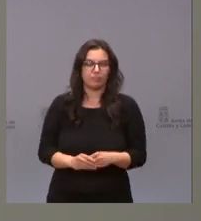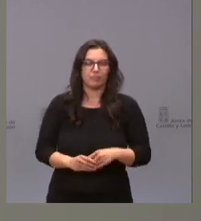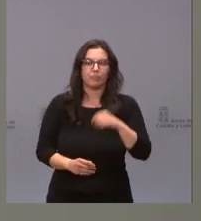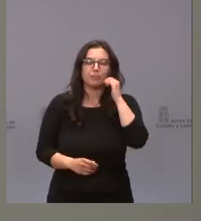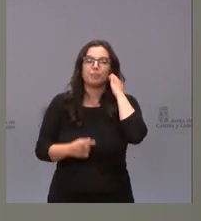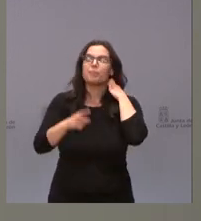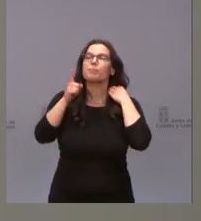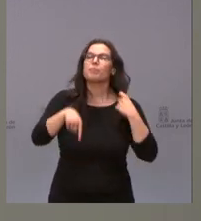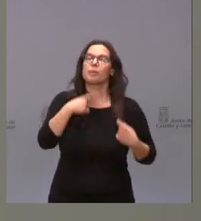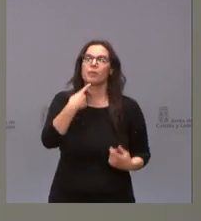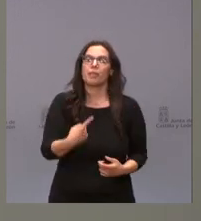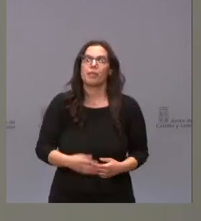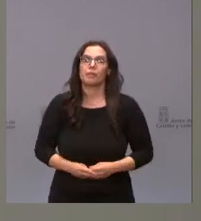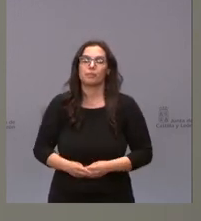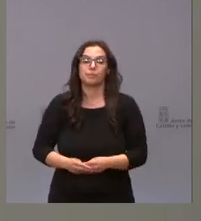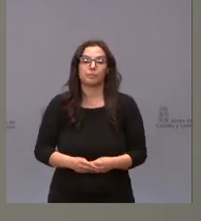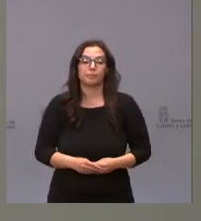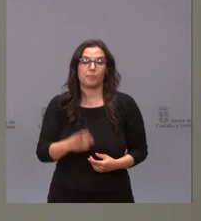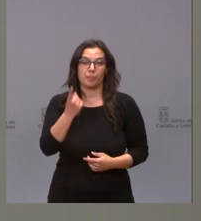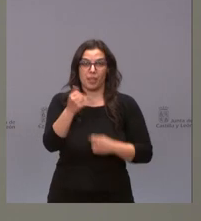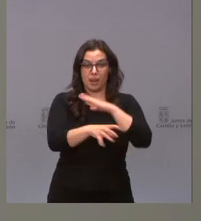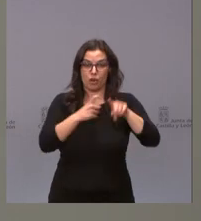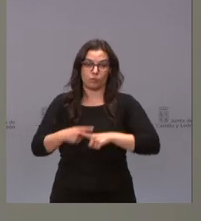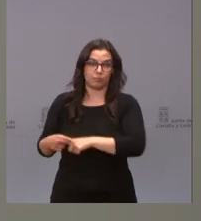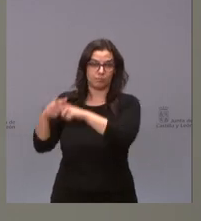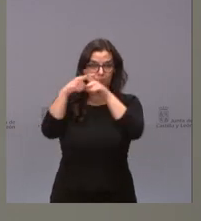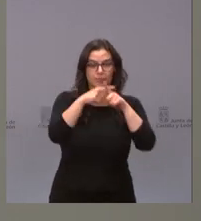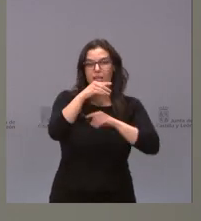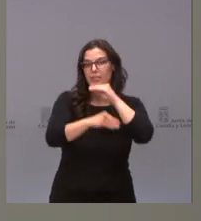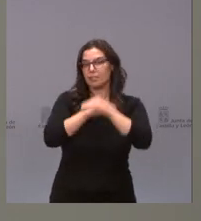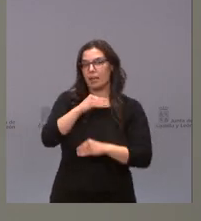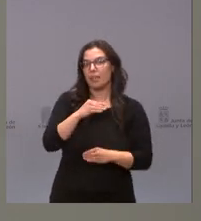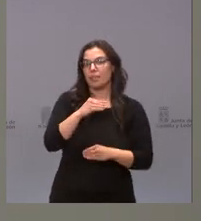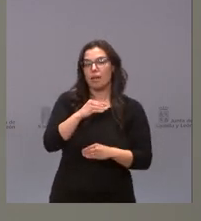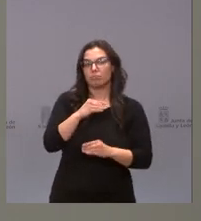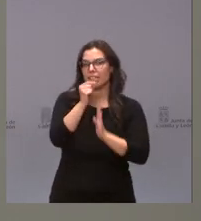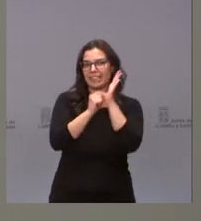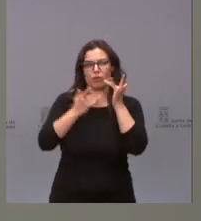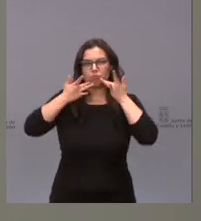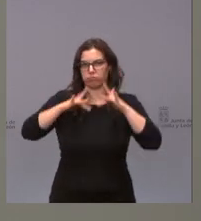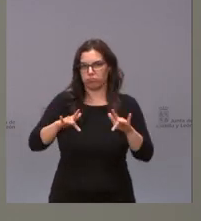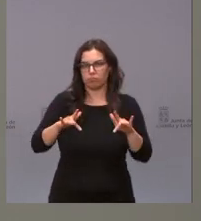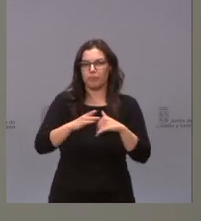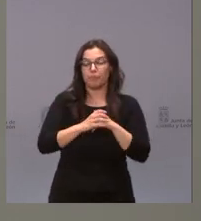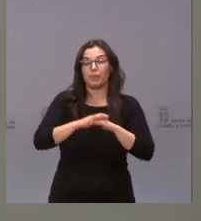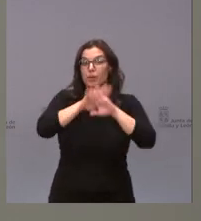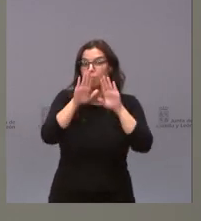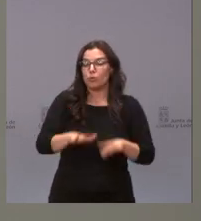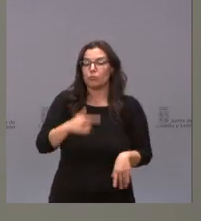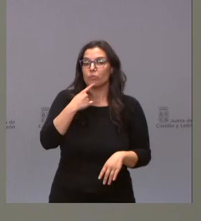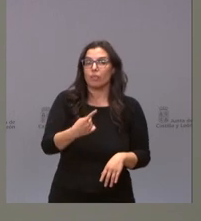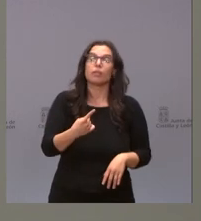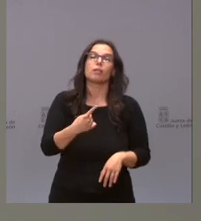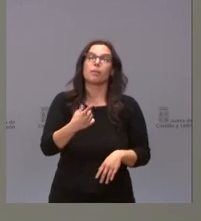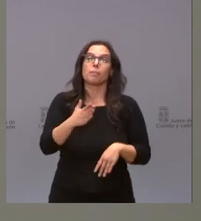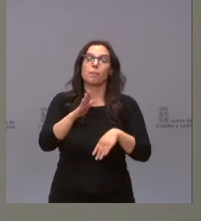Indicarles también que esta distribución de fondos se hace atendiendo a criterios objetivos. Y por último, indicar que con el